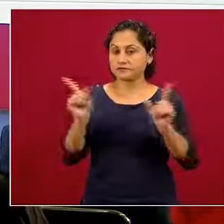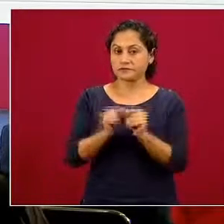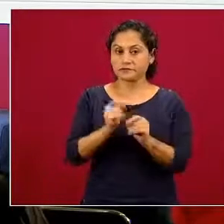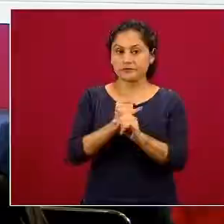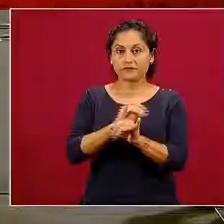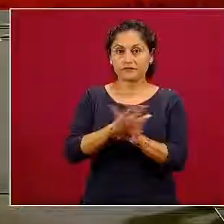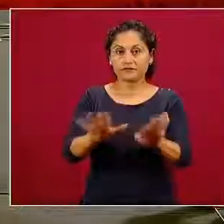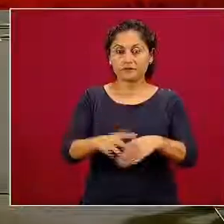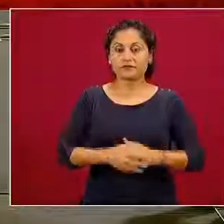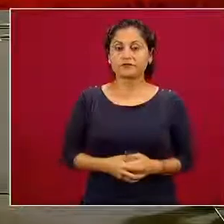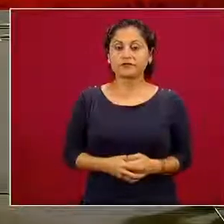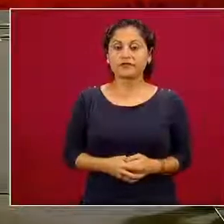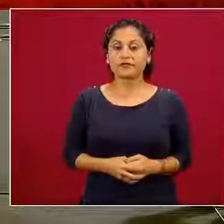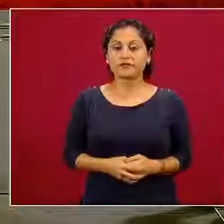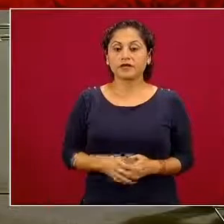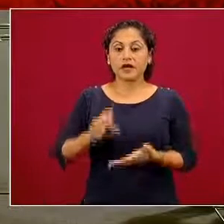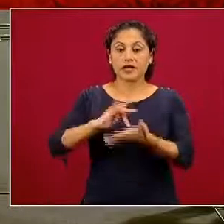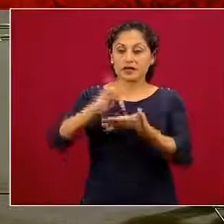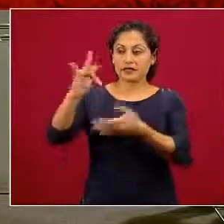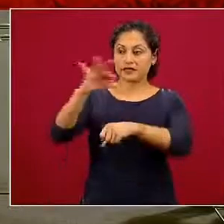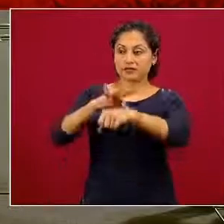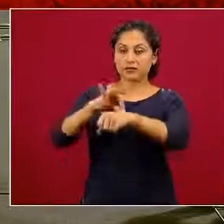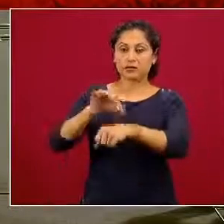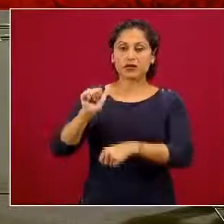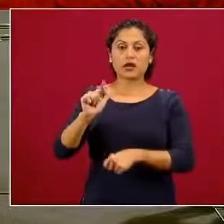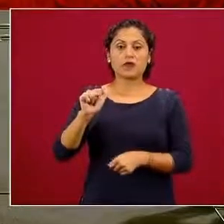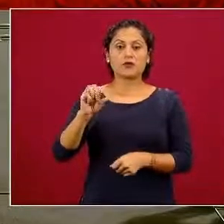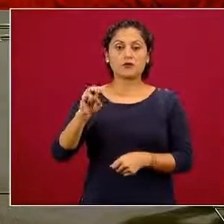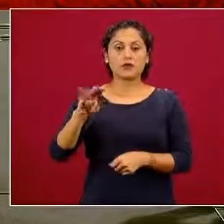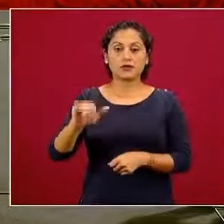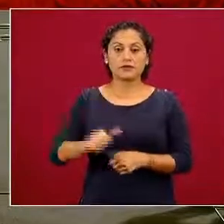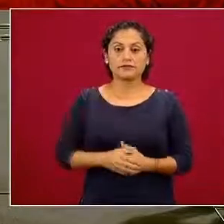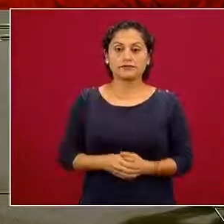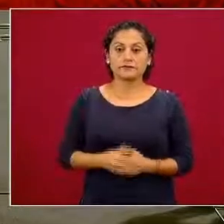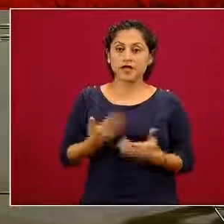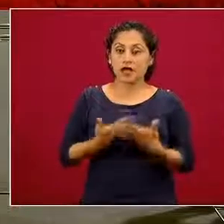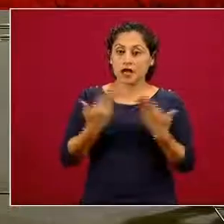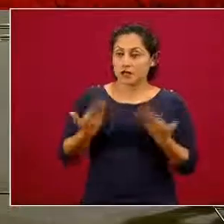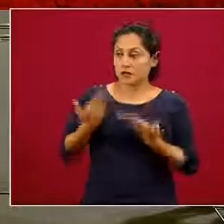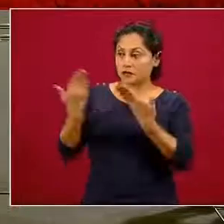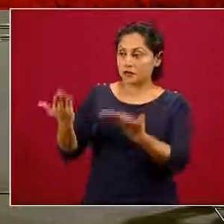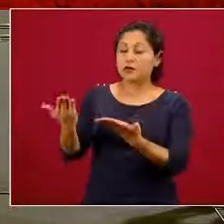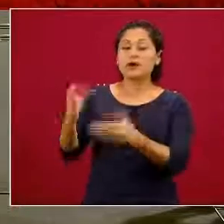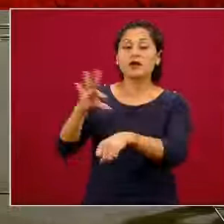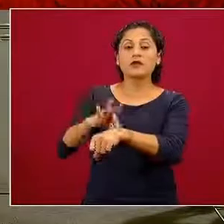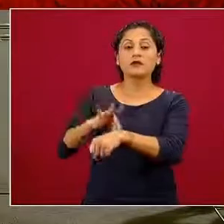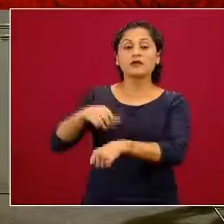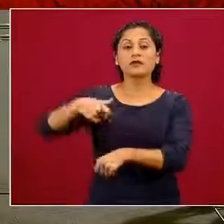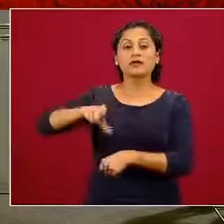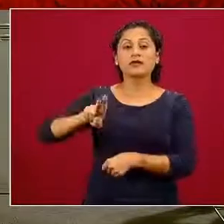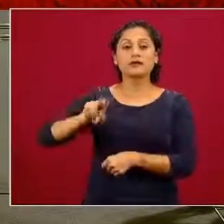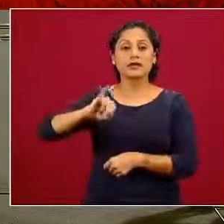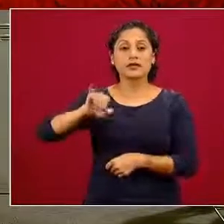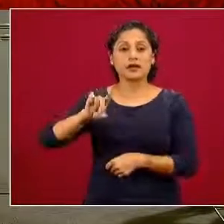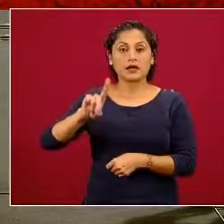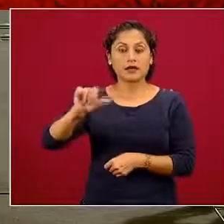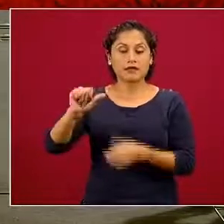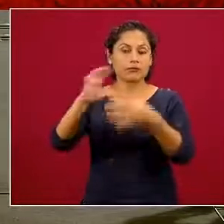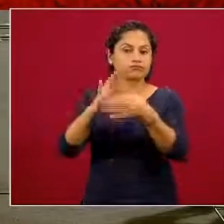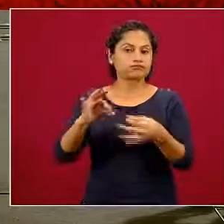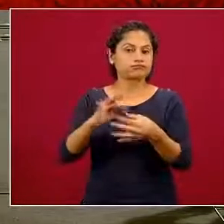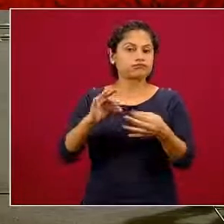para esta noche. Gracias, doctora Lumiel. Le pido entonces al doctor Quijada, si nos conduce por el resto del